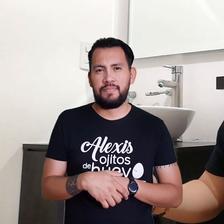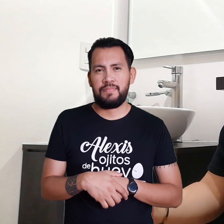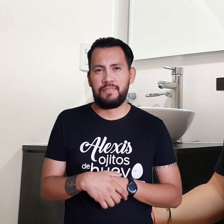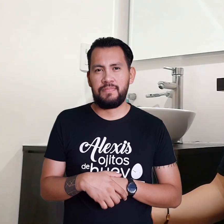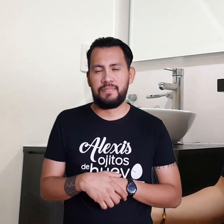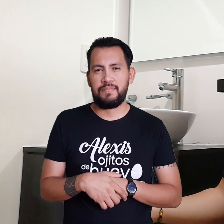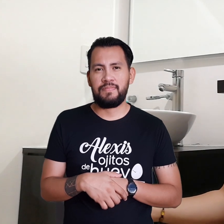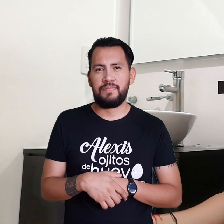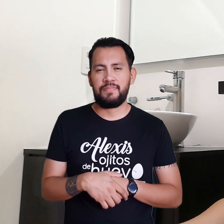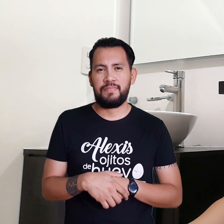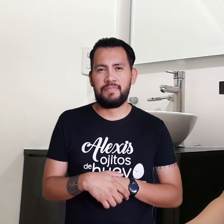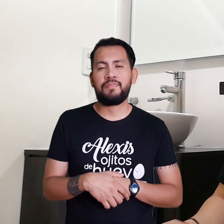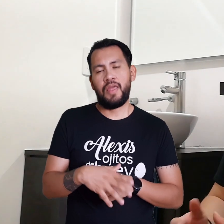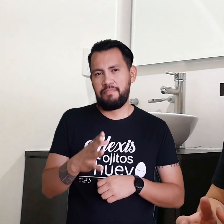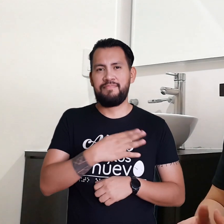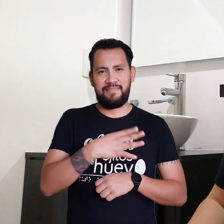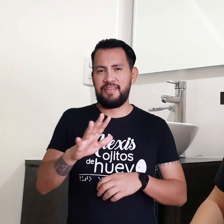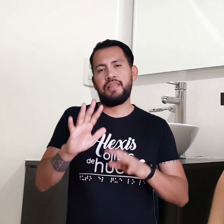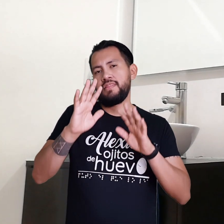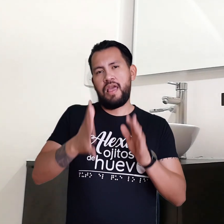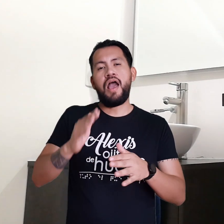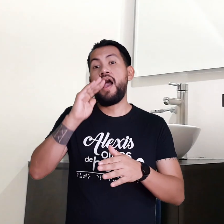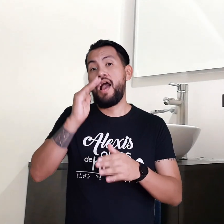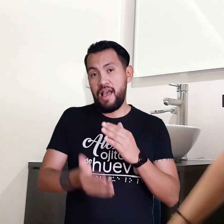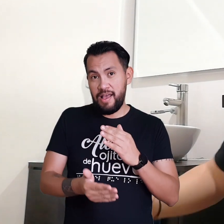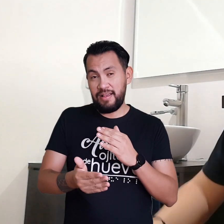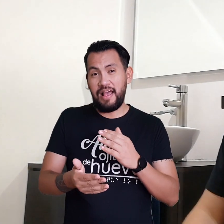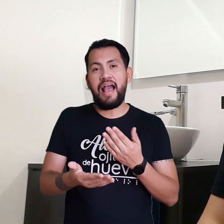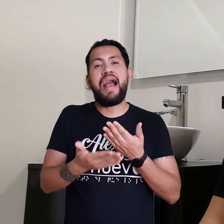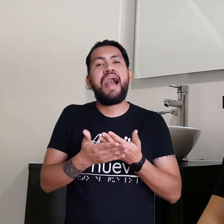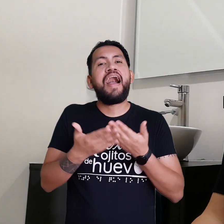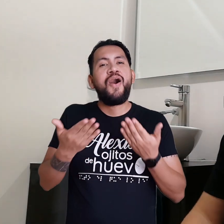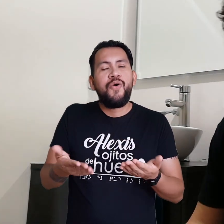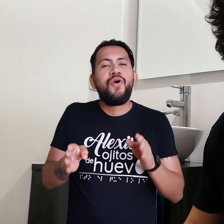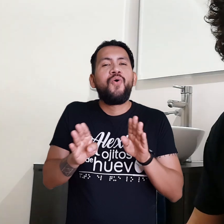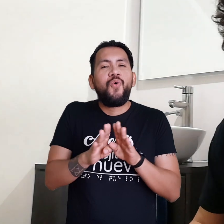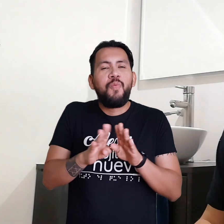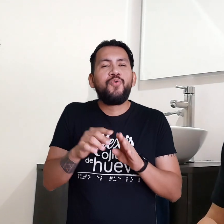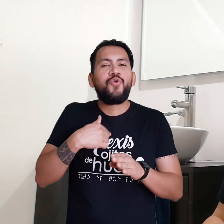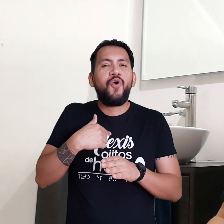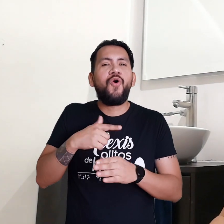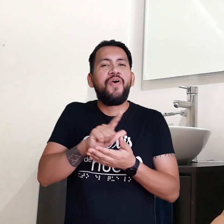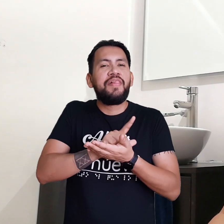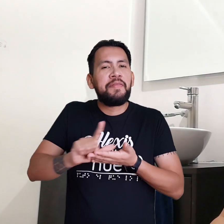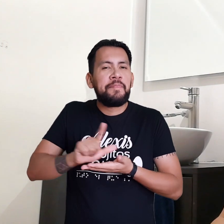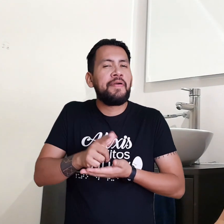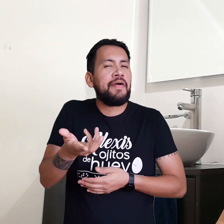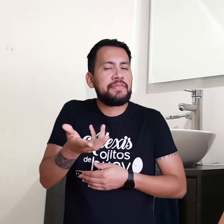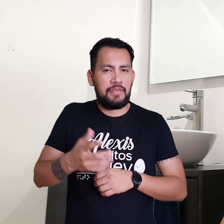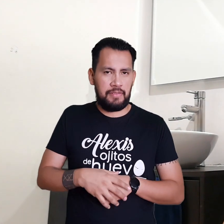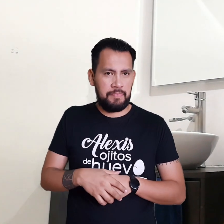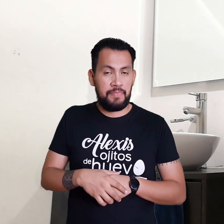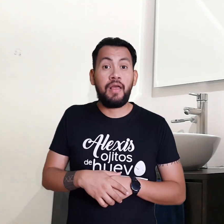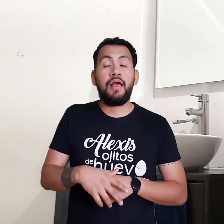Tienes que Utilizar el papel suficiente Porque aparte Como eres ciego Y los dedos no sabes Te vas a embarrar Y aparte de que Te vas a embarrar No vas a